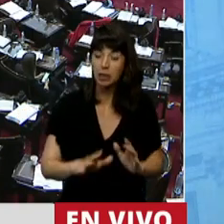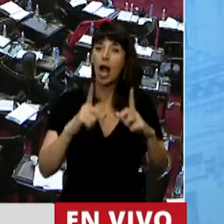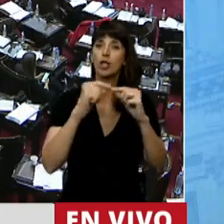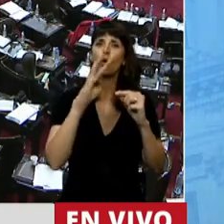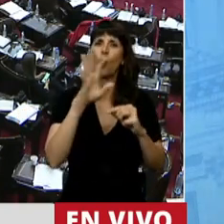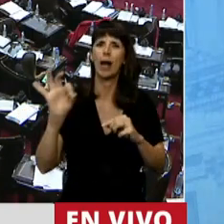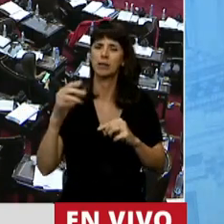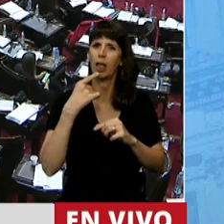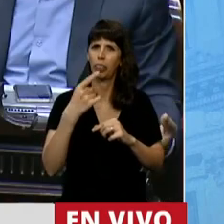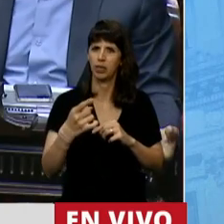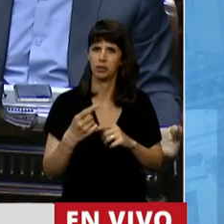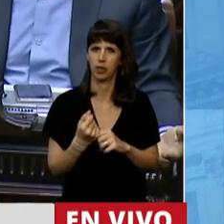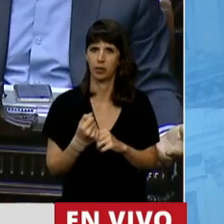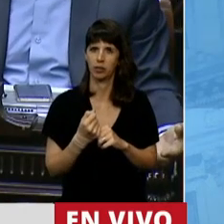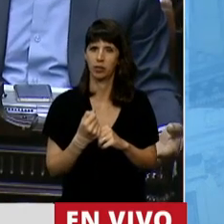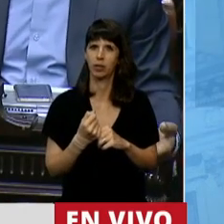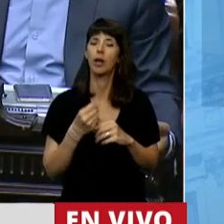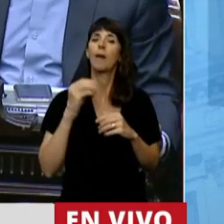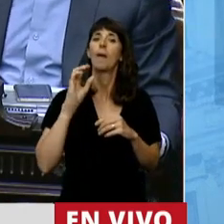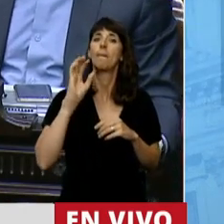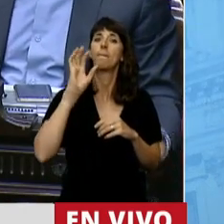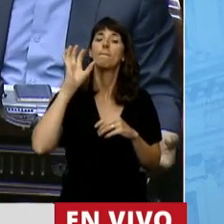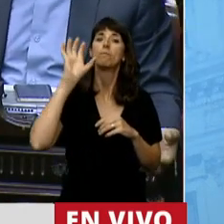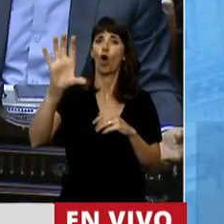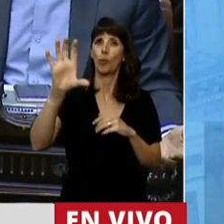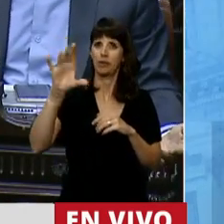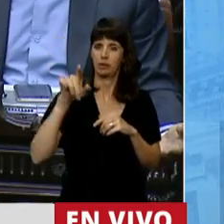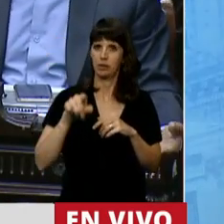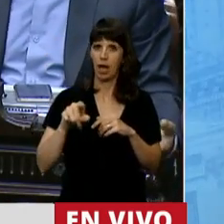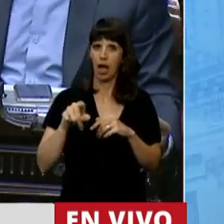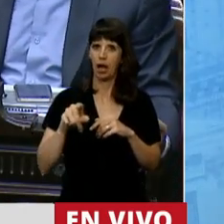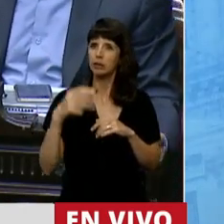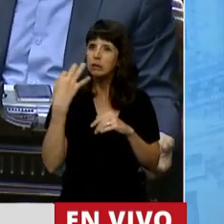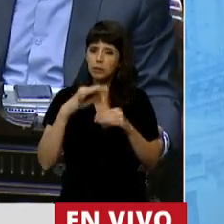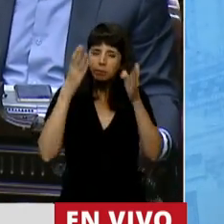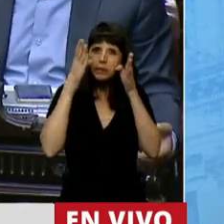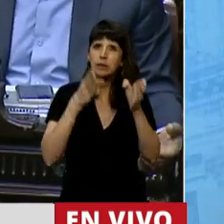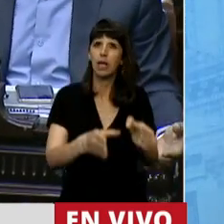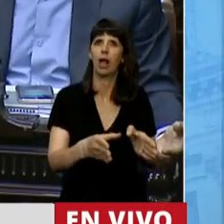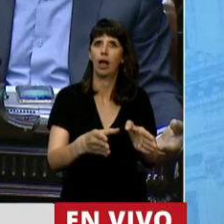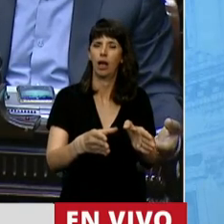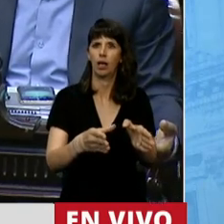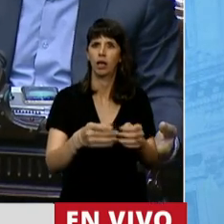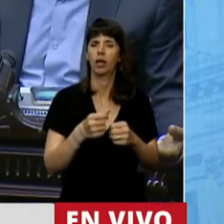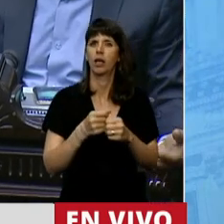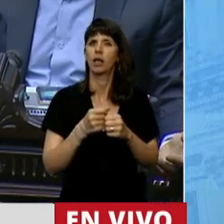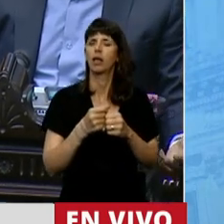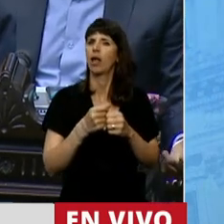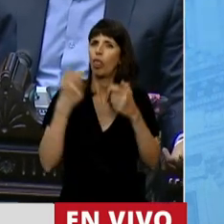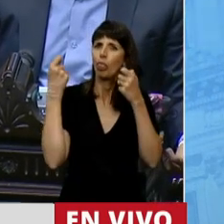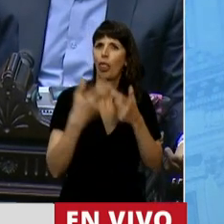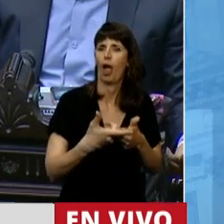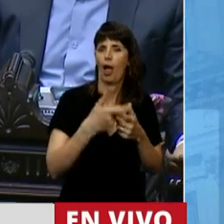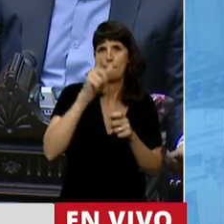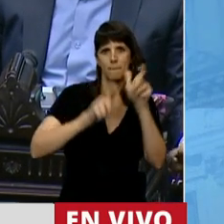dentro de la esfera de sus atribuciones, la provincia procurará especialmente que las personas gocen de los